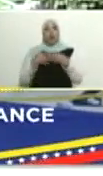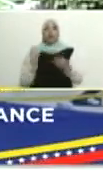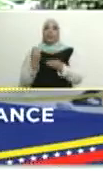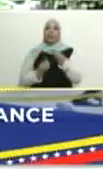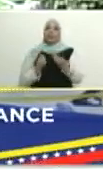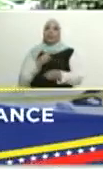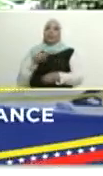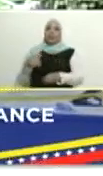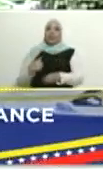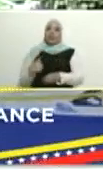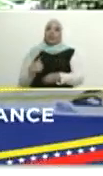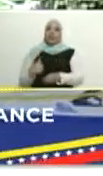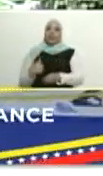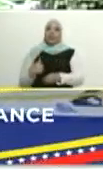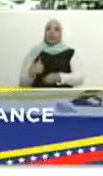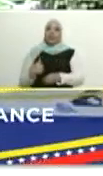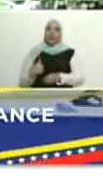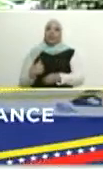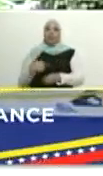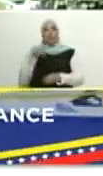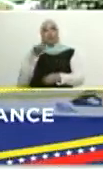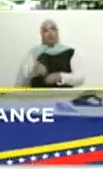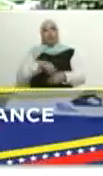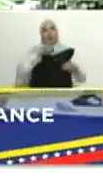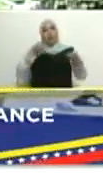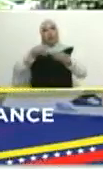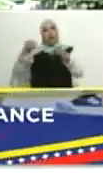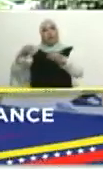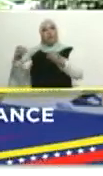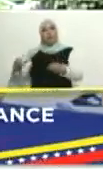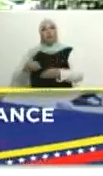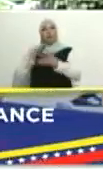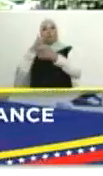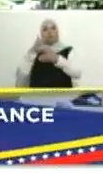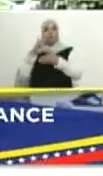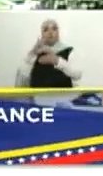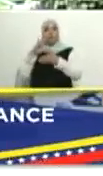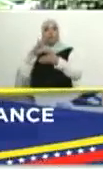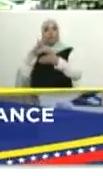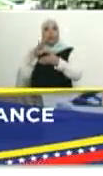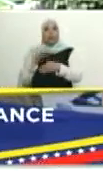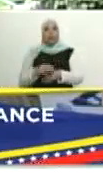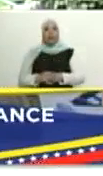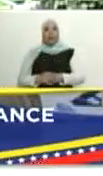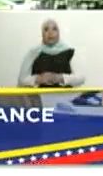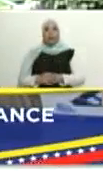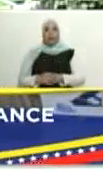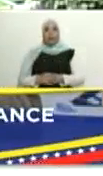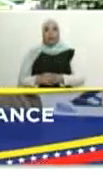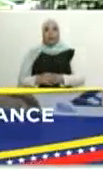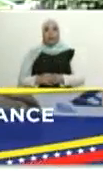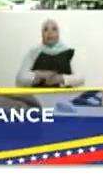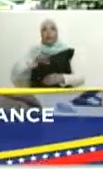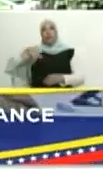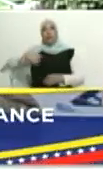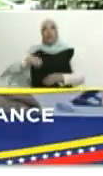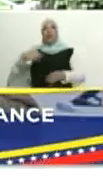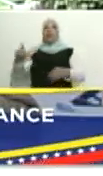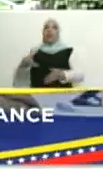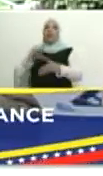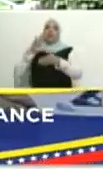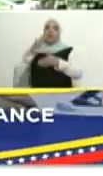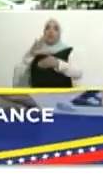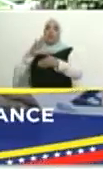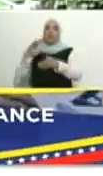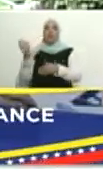para lo que ellos llaman las Américas. Nosotros la llamamos nuestra América, la